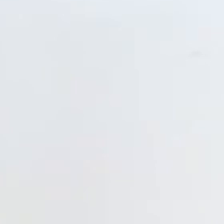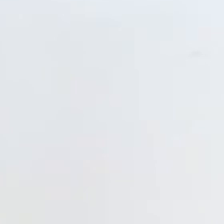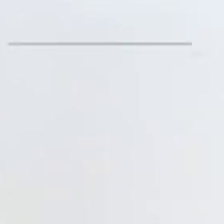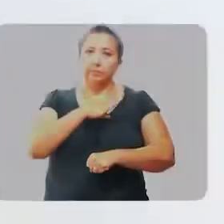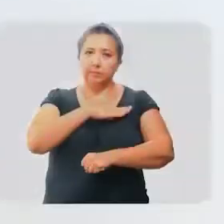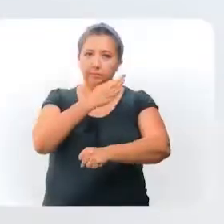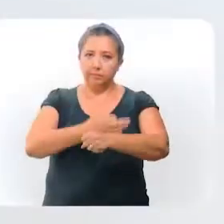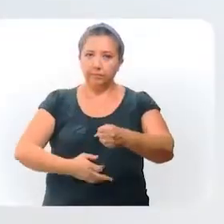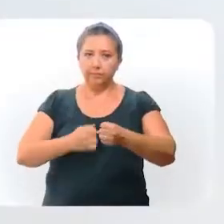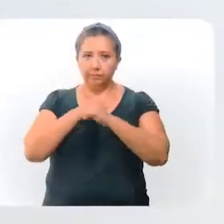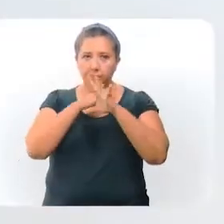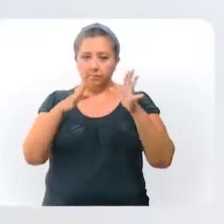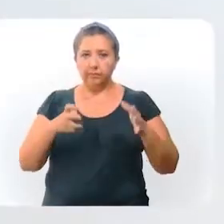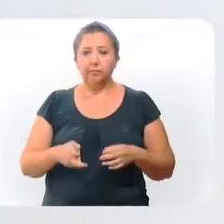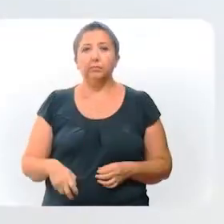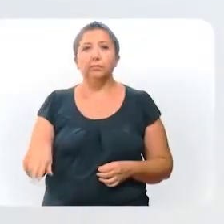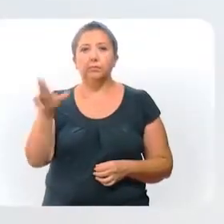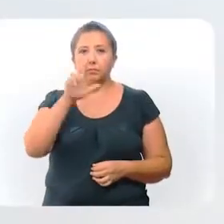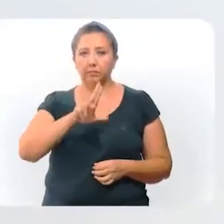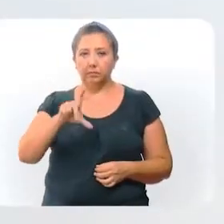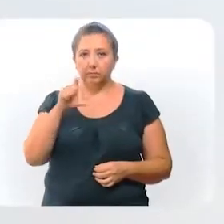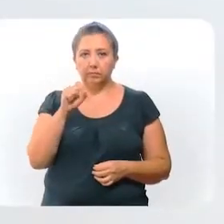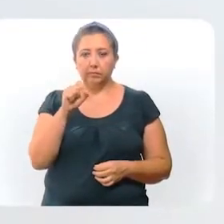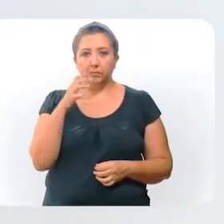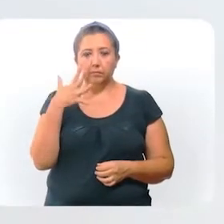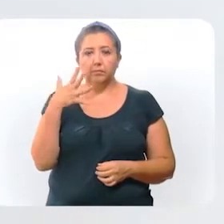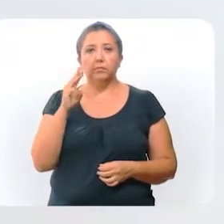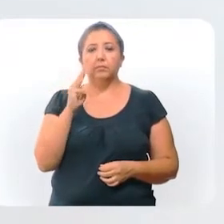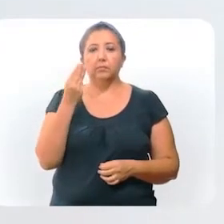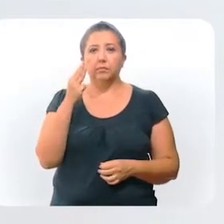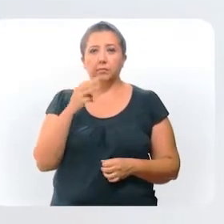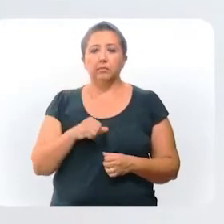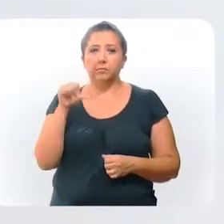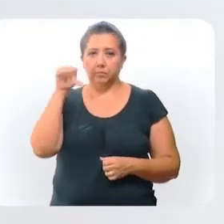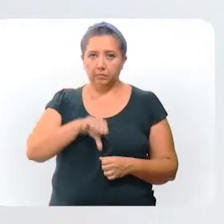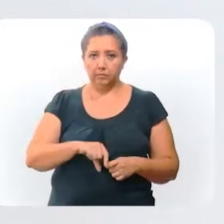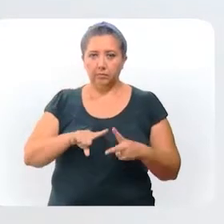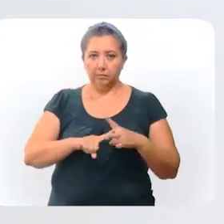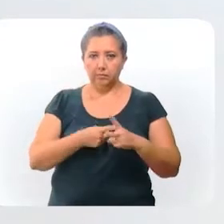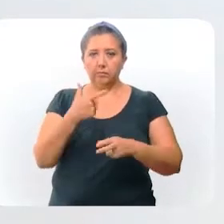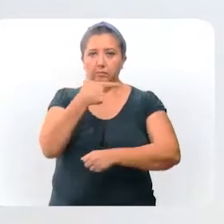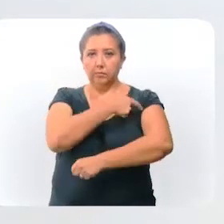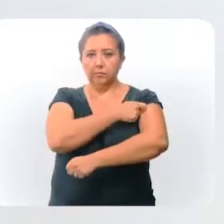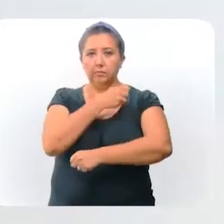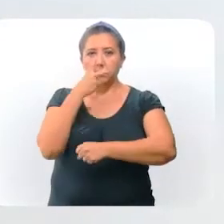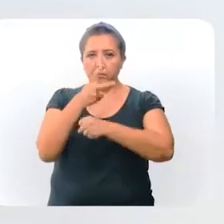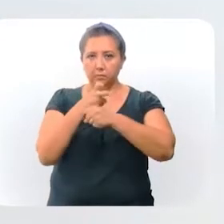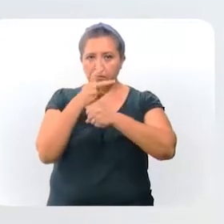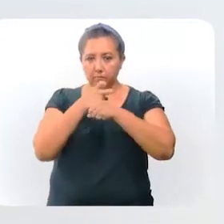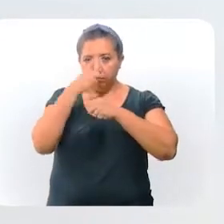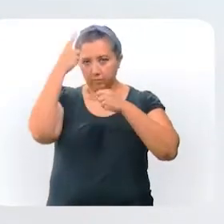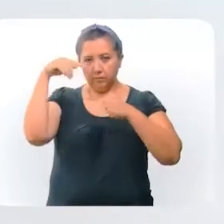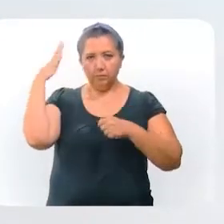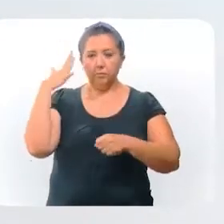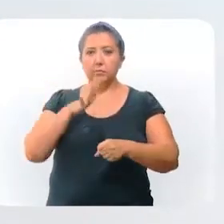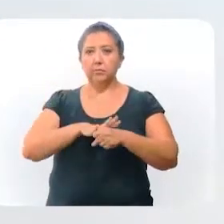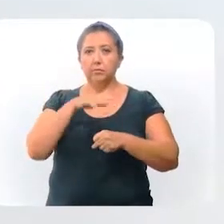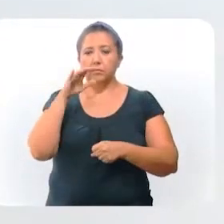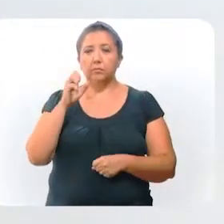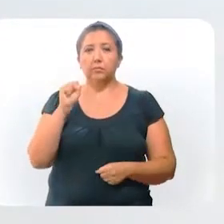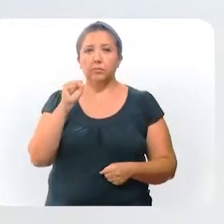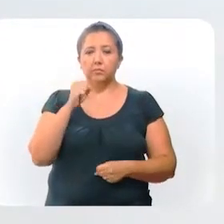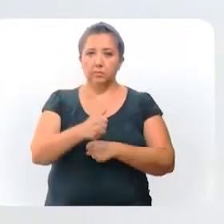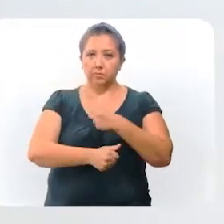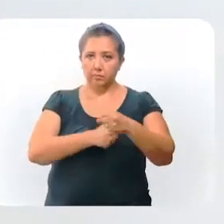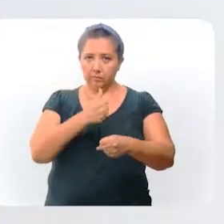tardes, este es el parte médico de este martes 25 de mayo. Hoy dio inicio la aplicación de la segunda dosis para adultos mayores de más de 60